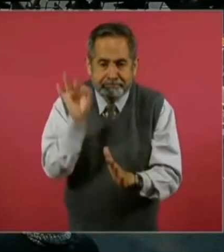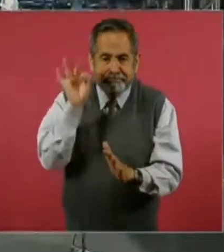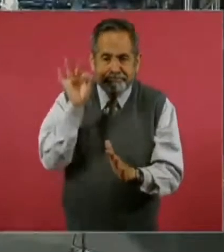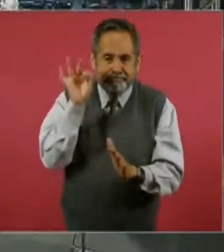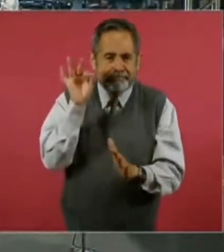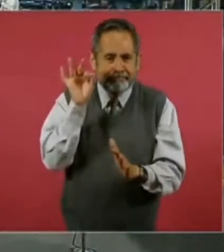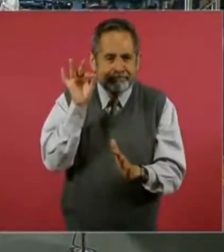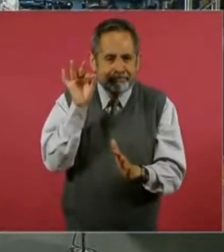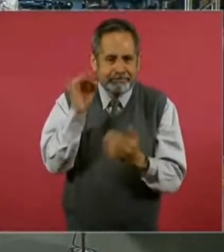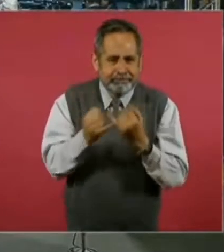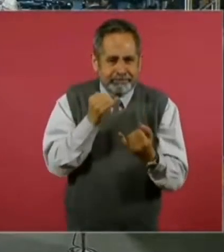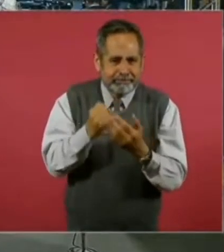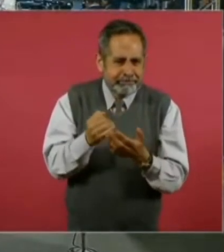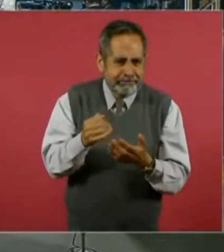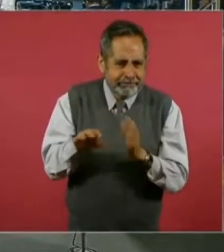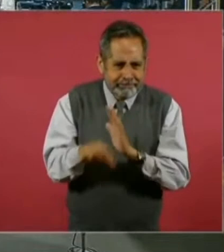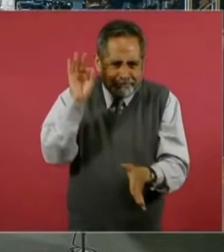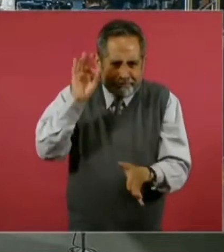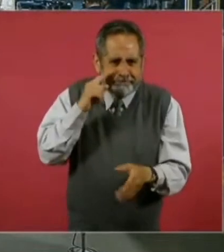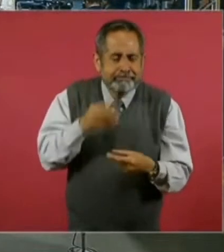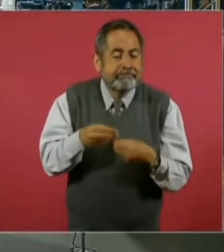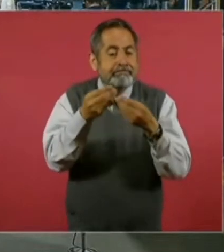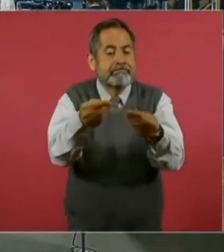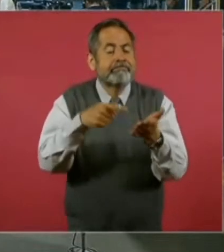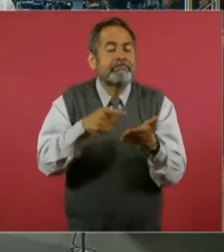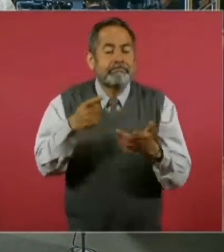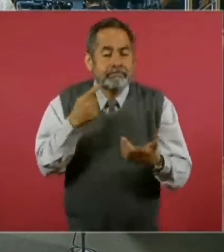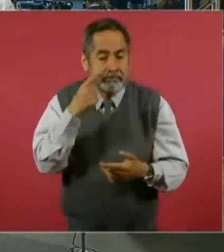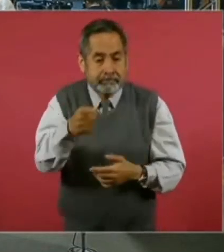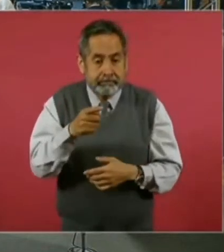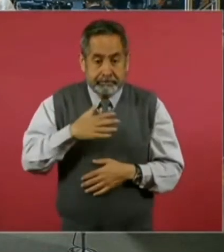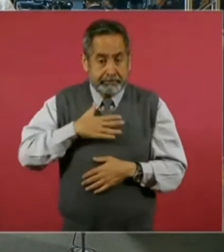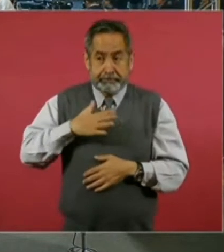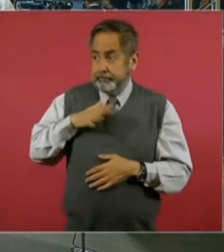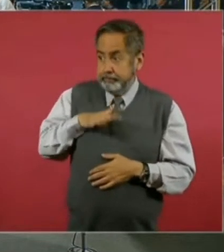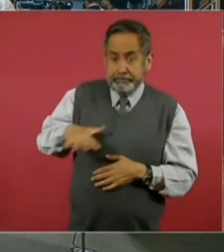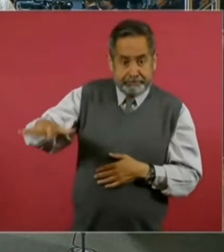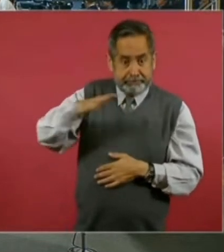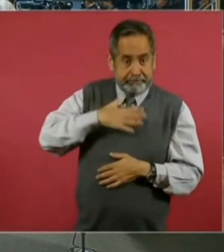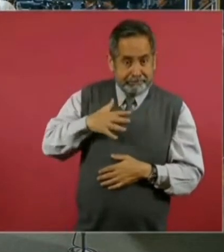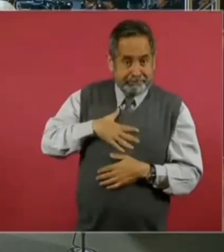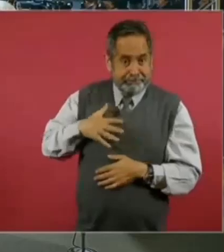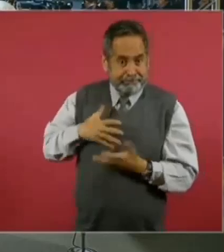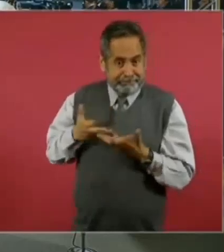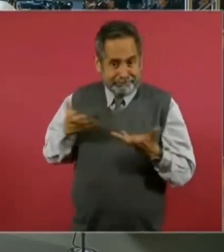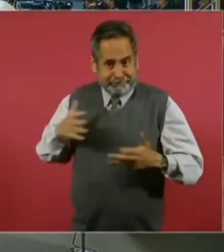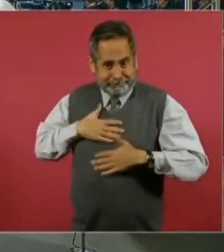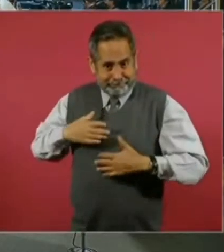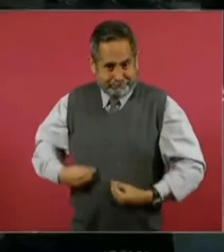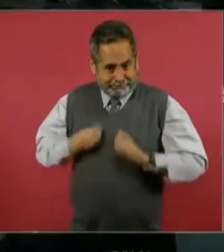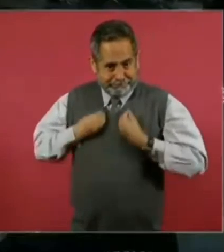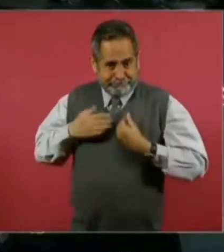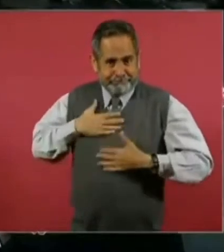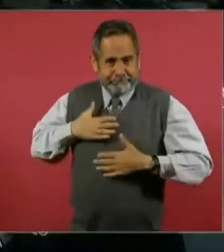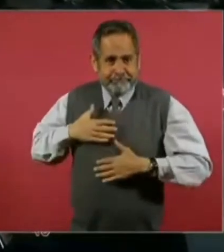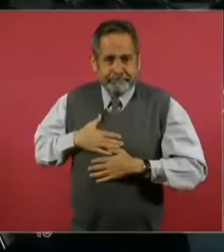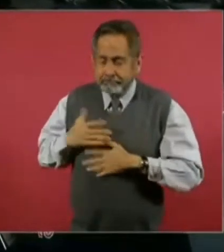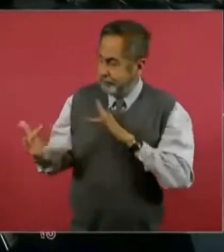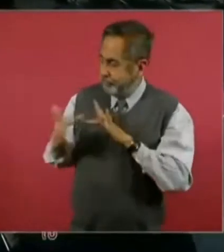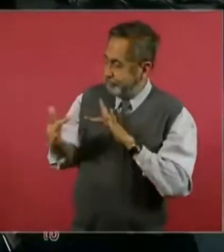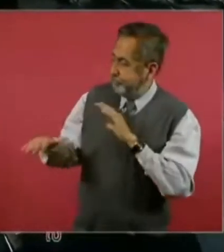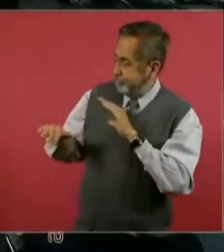es como un pase de última hora, porque de allá de mi tierra me contactaron unos